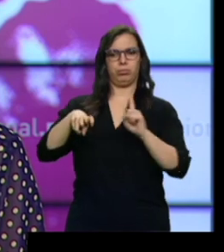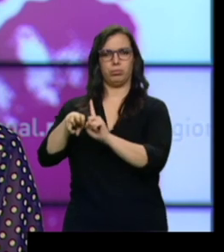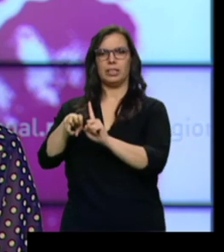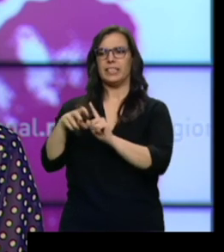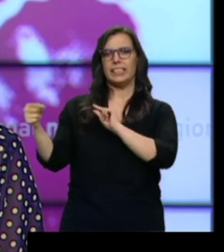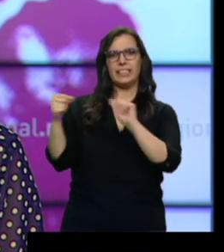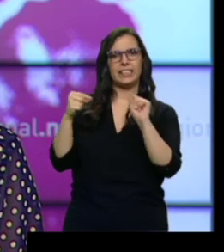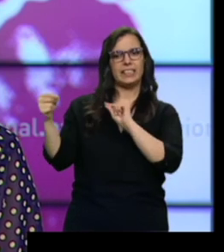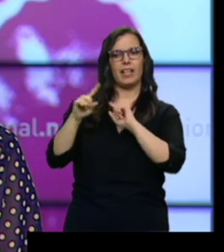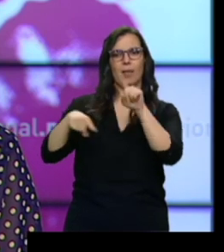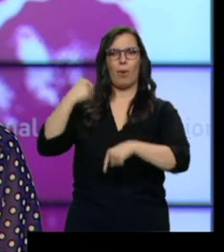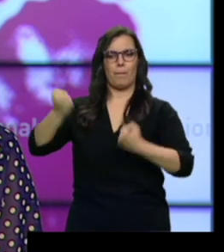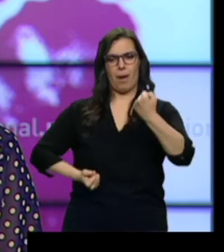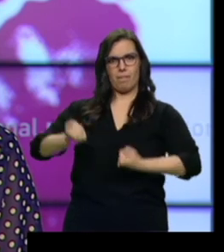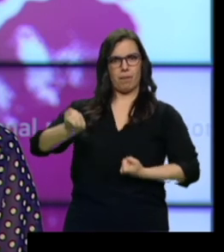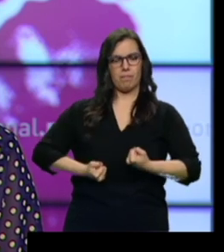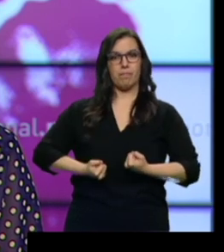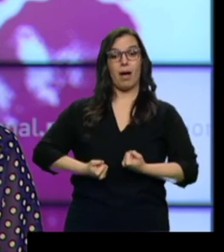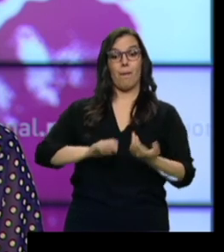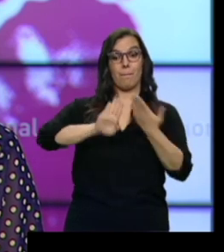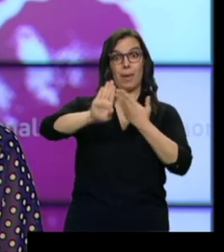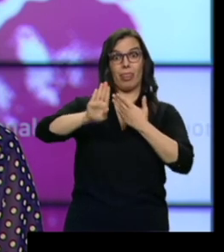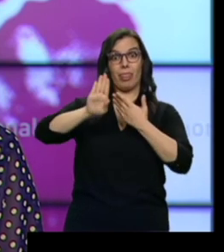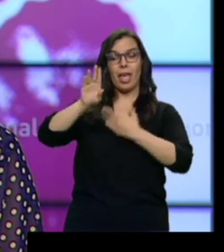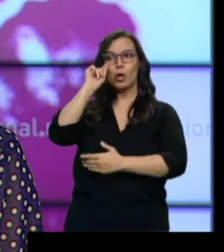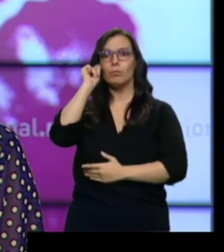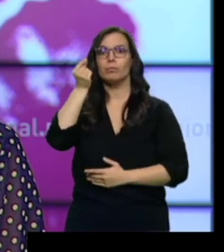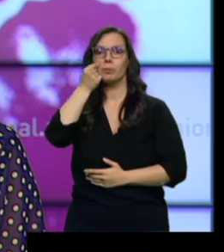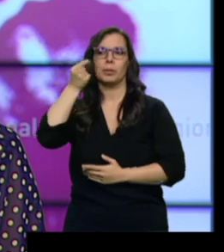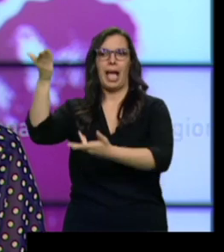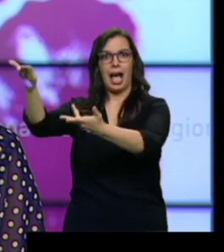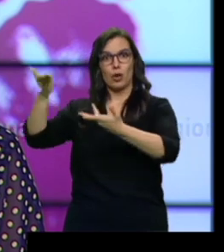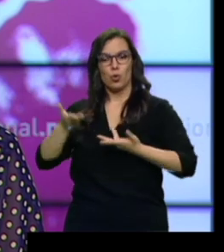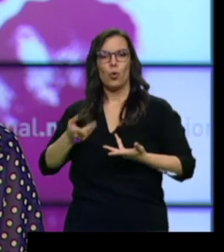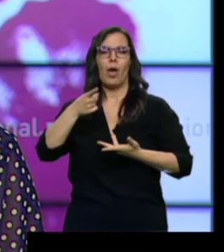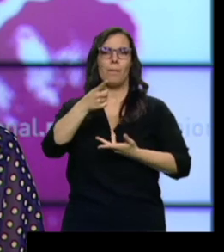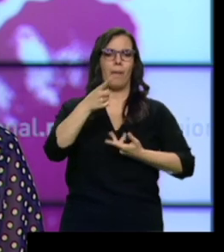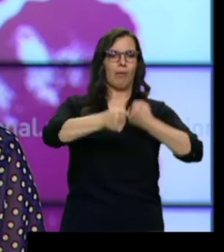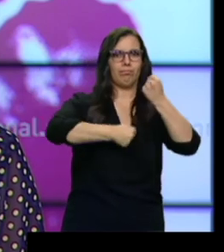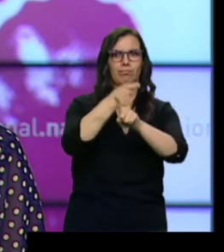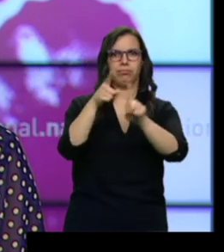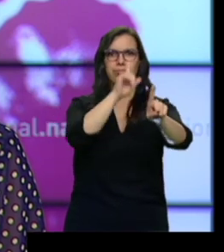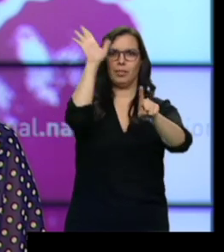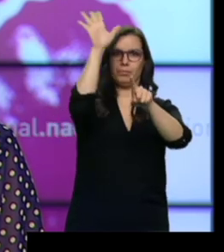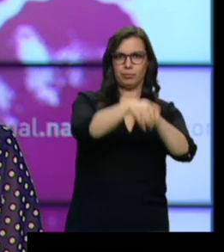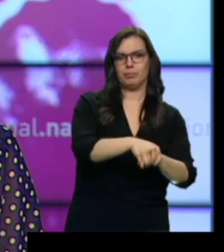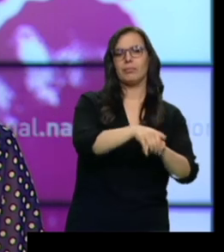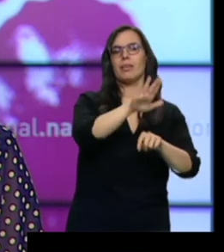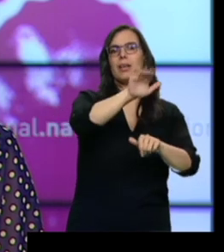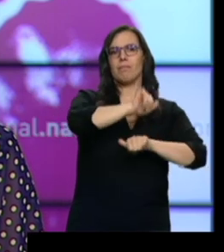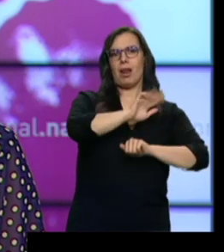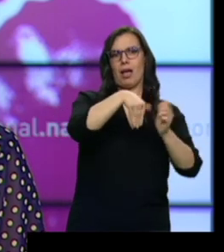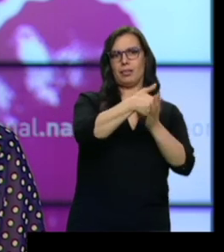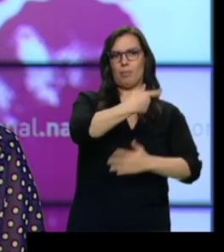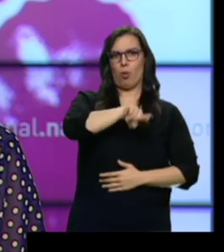Unos vecinos acudieron en su ayuda y detuvieron al agresor mientras llegaba la policía. Eso la salvó probablemente de la muerte. Está herida,